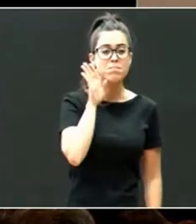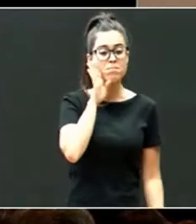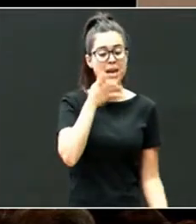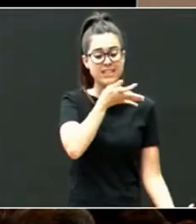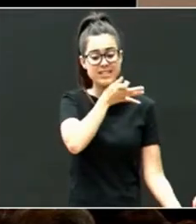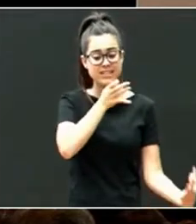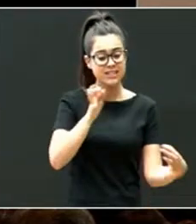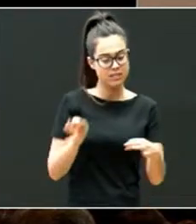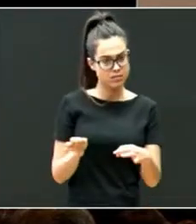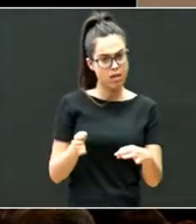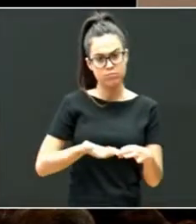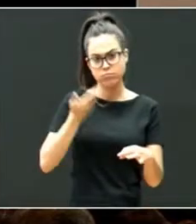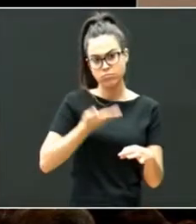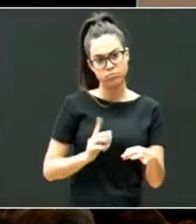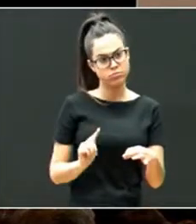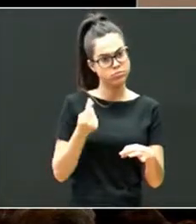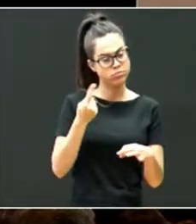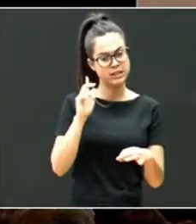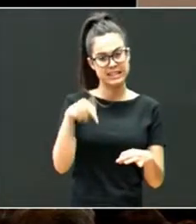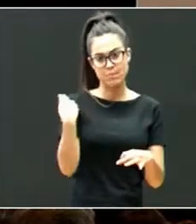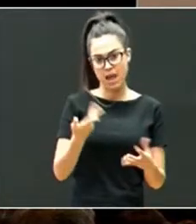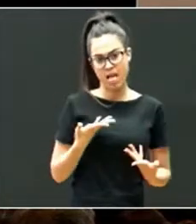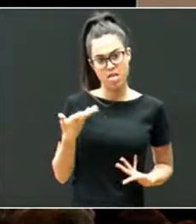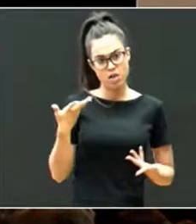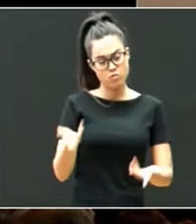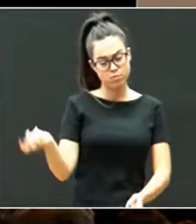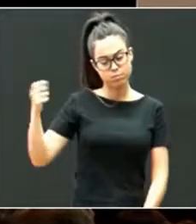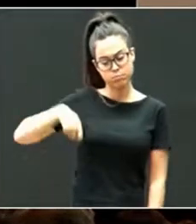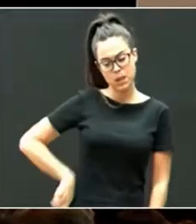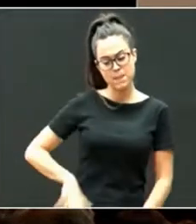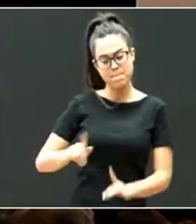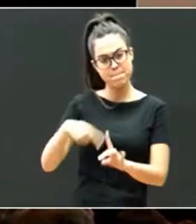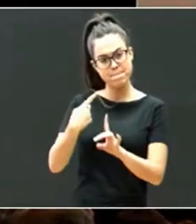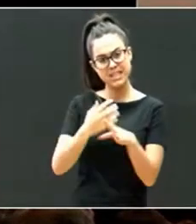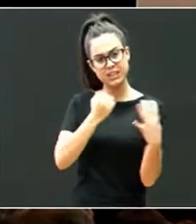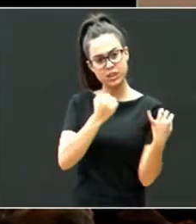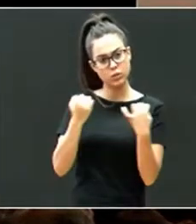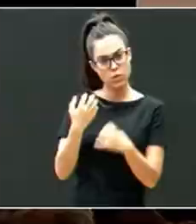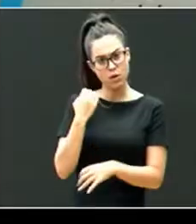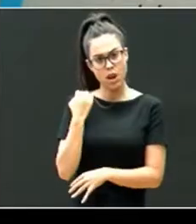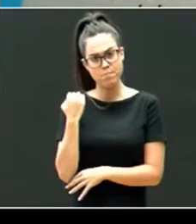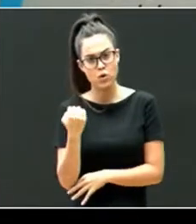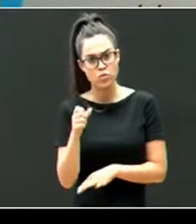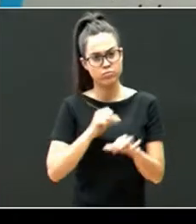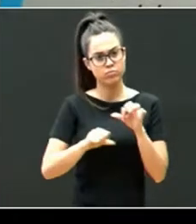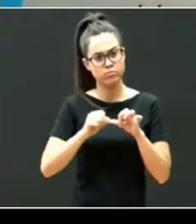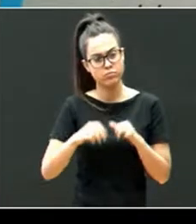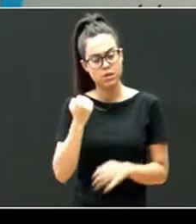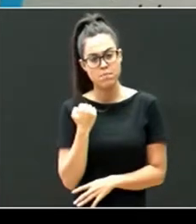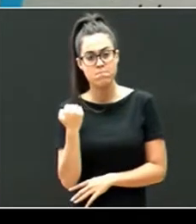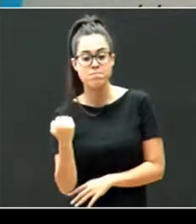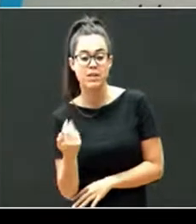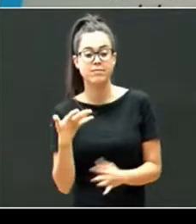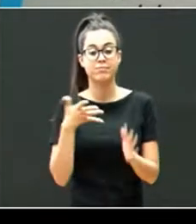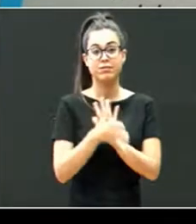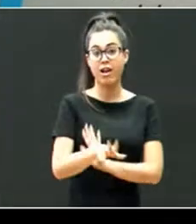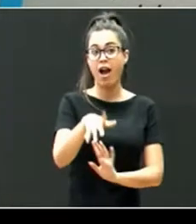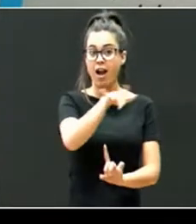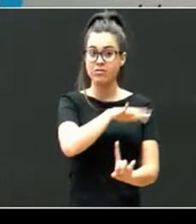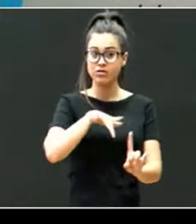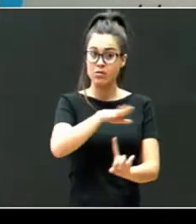duda, a la ayuda profesional y al apoyo de instituciones y organizaciones, es decir, gracias a un entorno solidario,